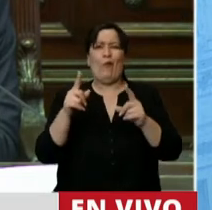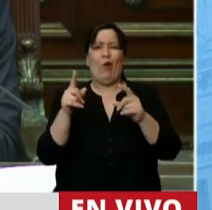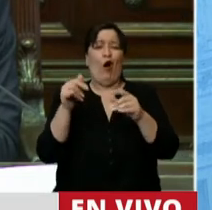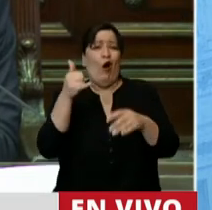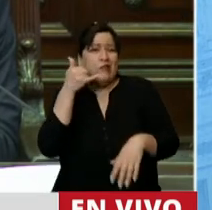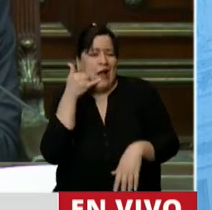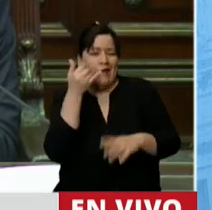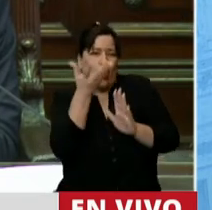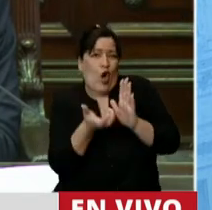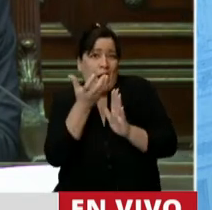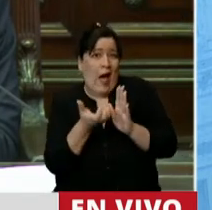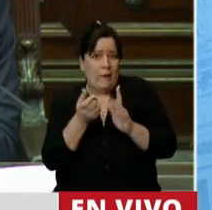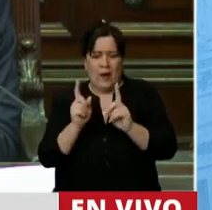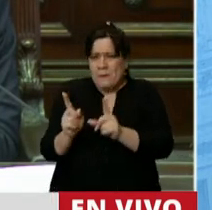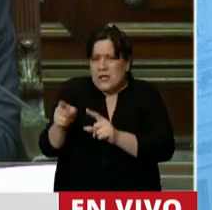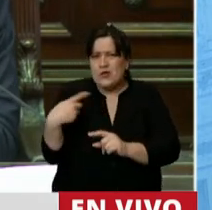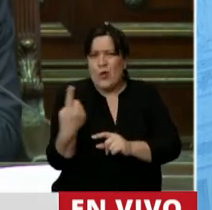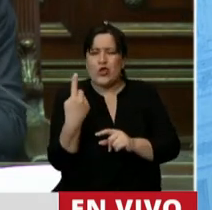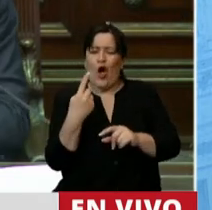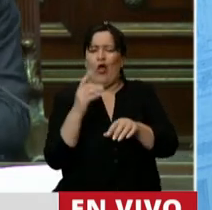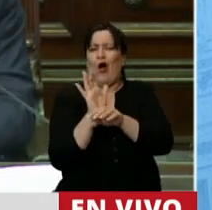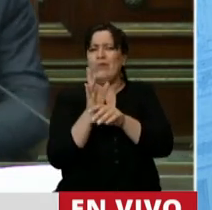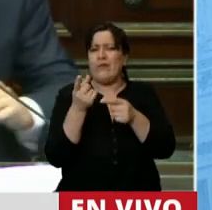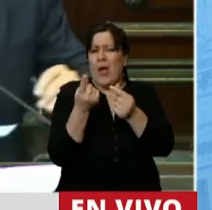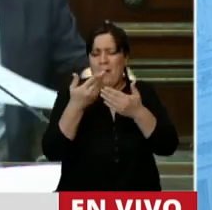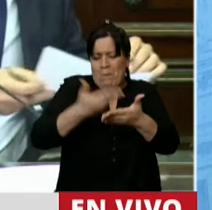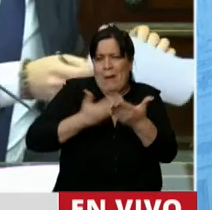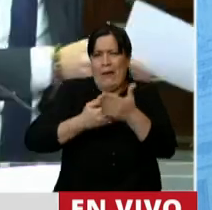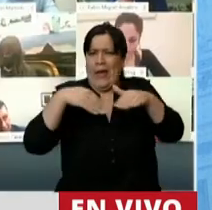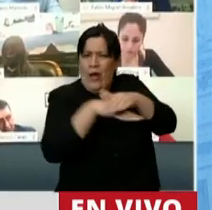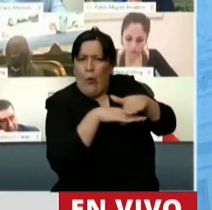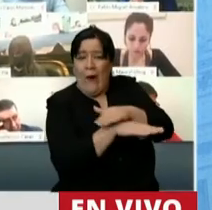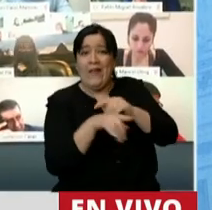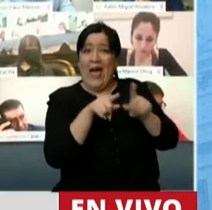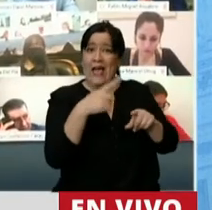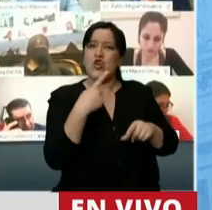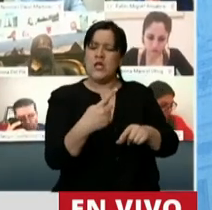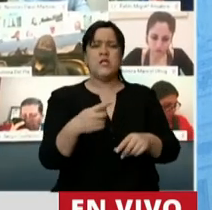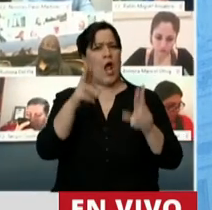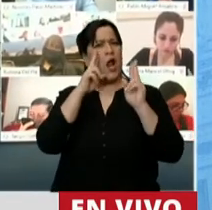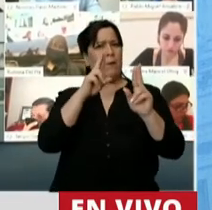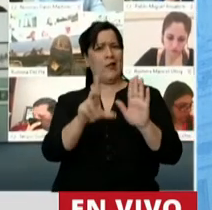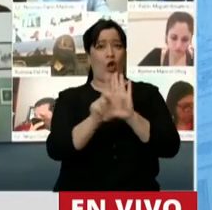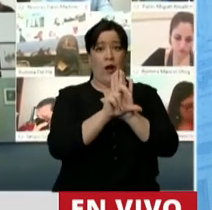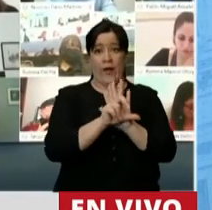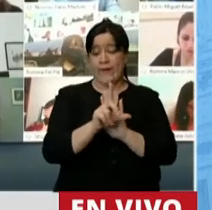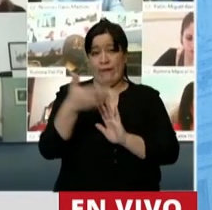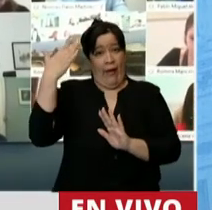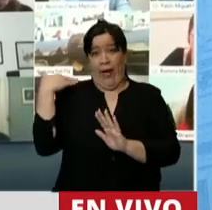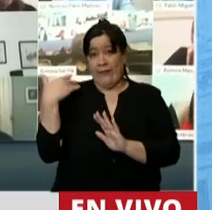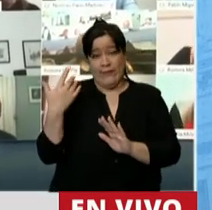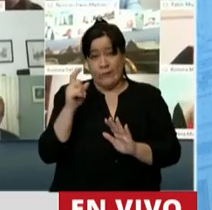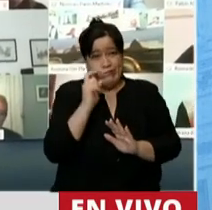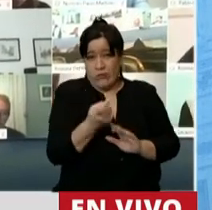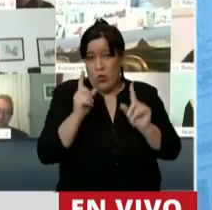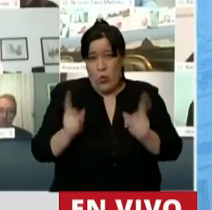ellos mismos, los mismos que se carpeteaban entre ellos, ellos hablan de institucionalidad y el respeto de la ley. Los mismos que